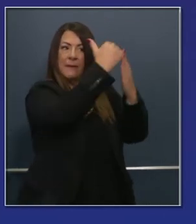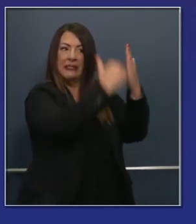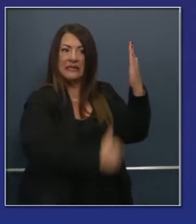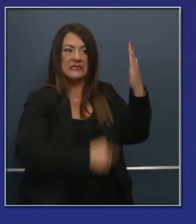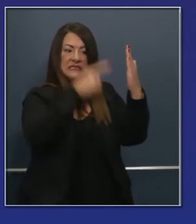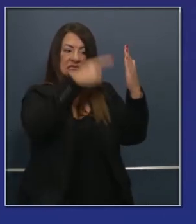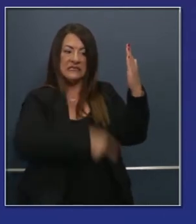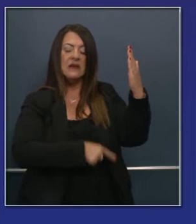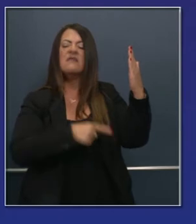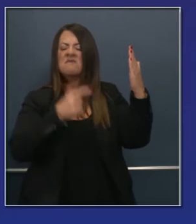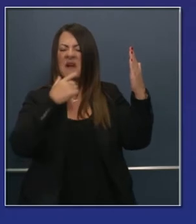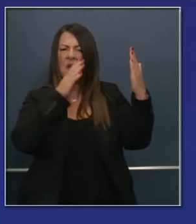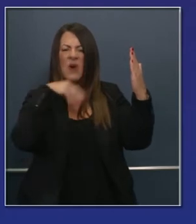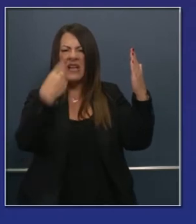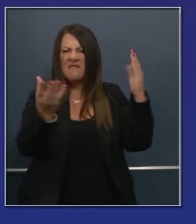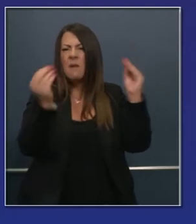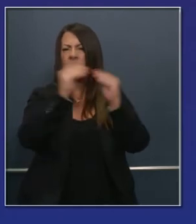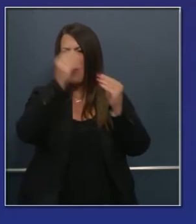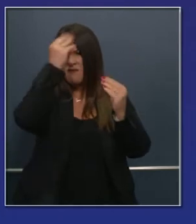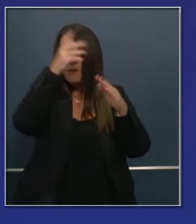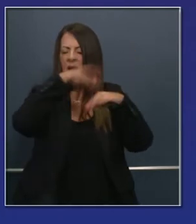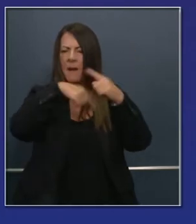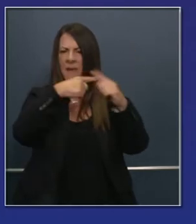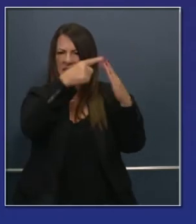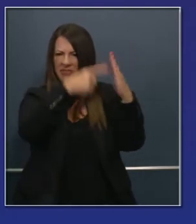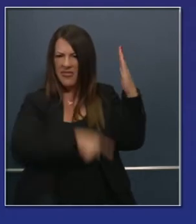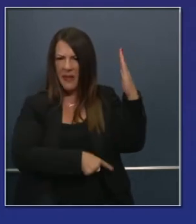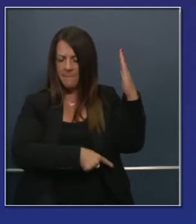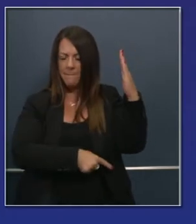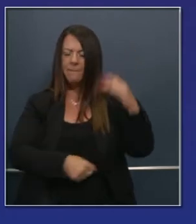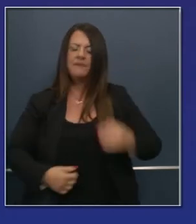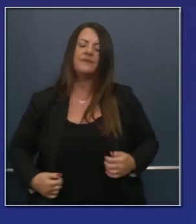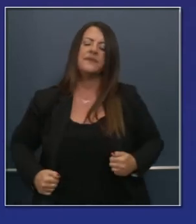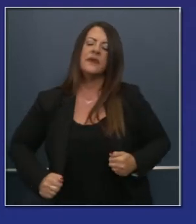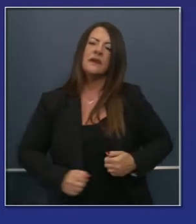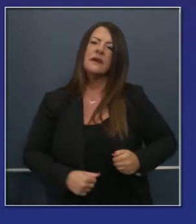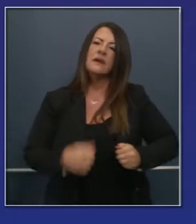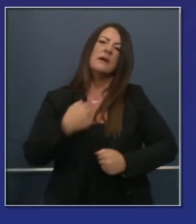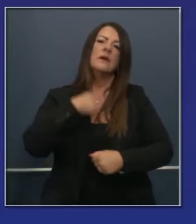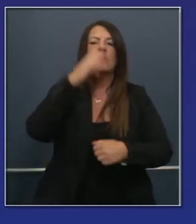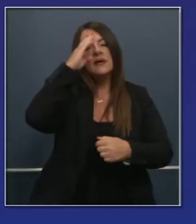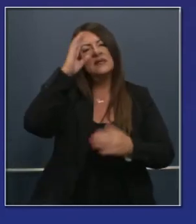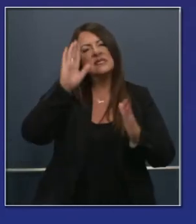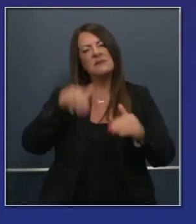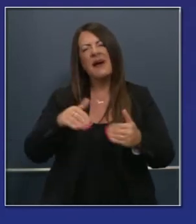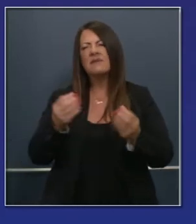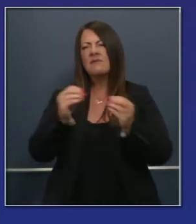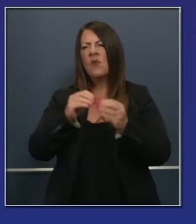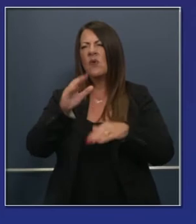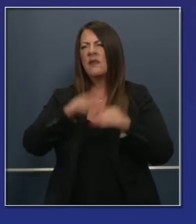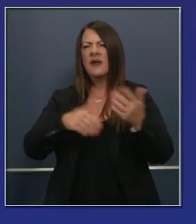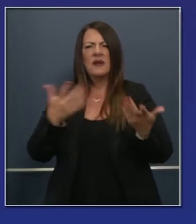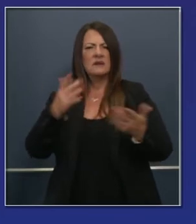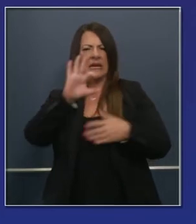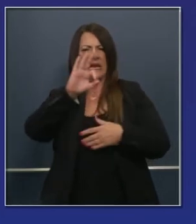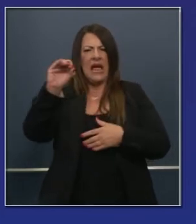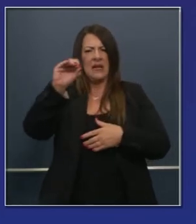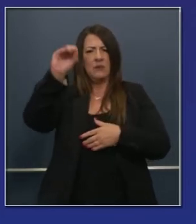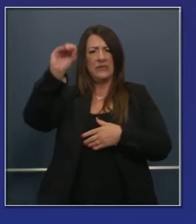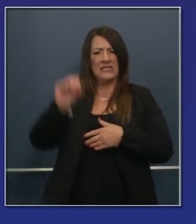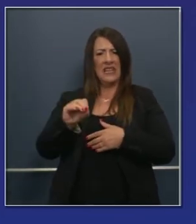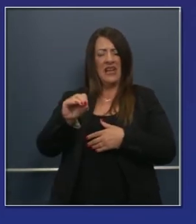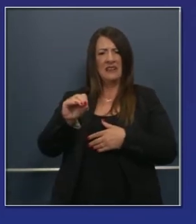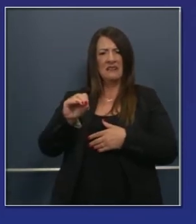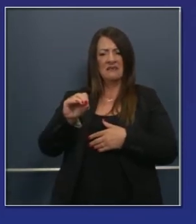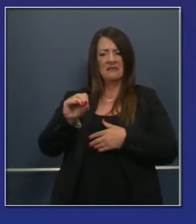condado, que es algo fundamental. Hablaremos de eso en un momento. Pero calculamos que en este momento más del 90% de